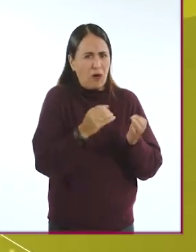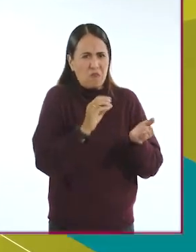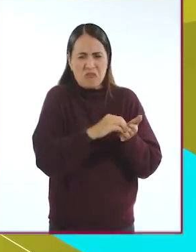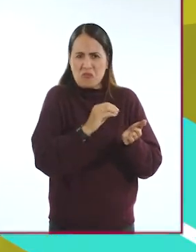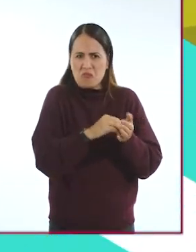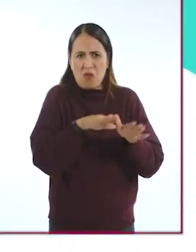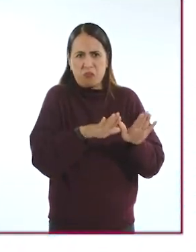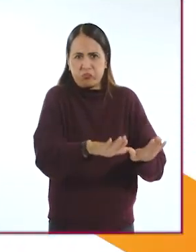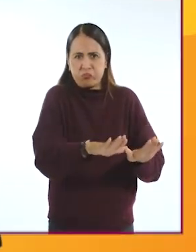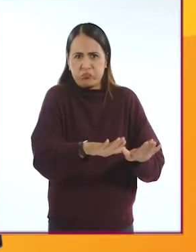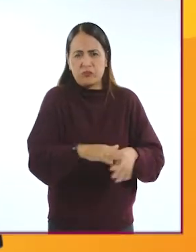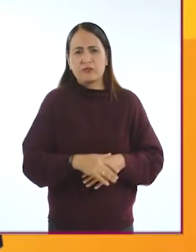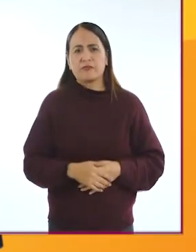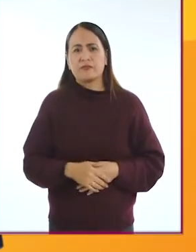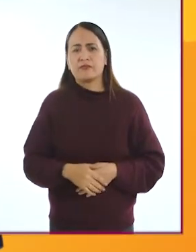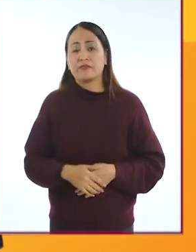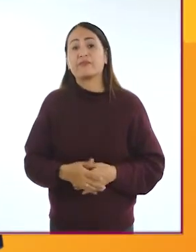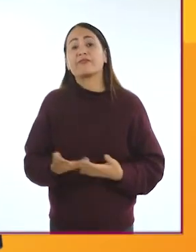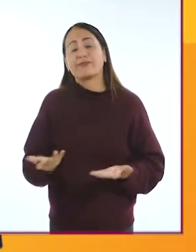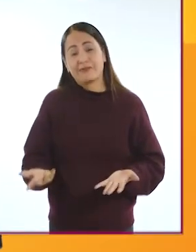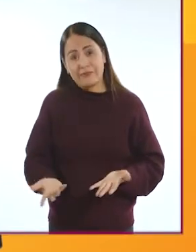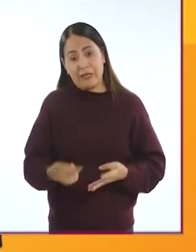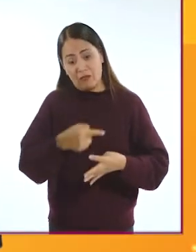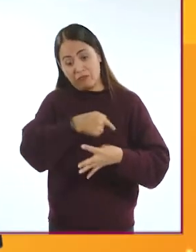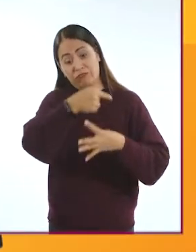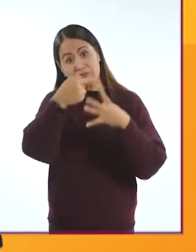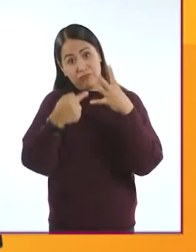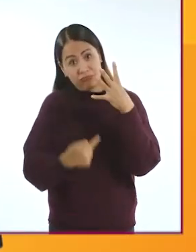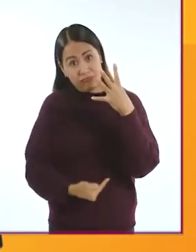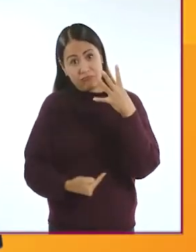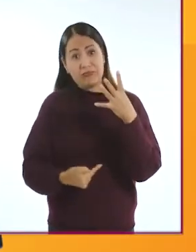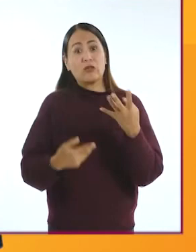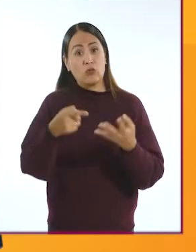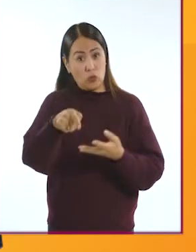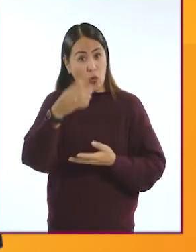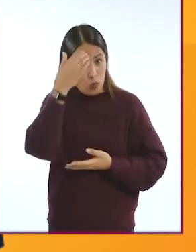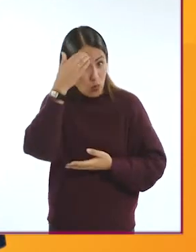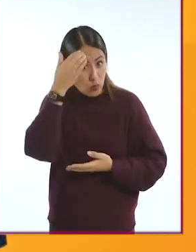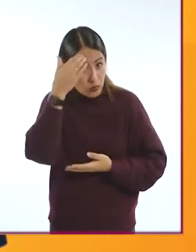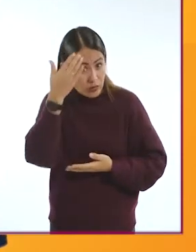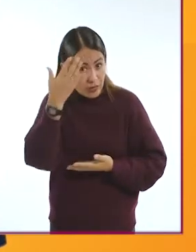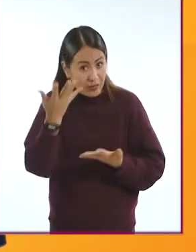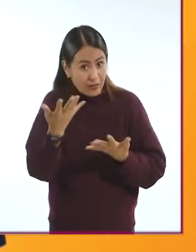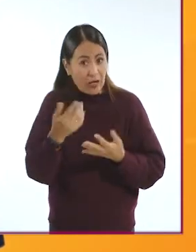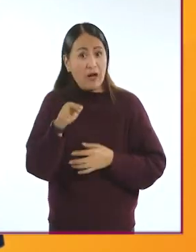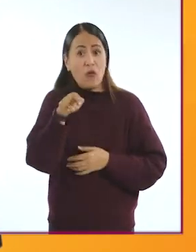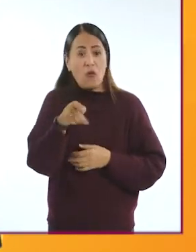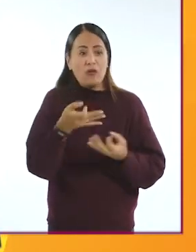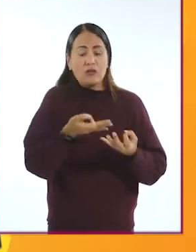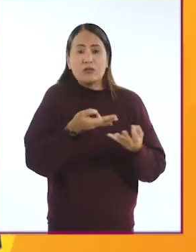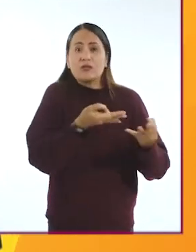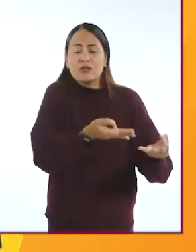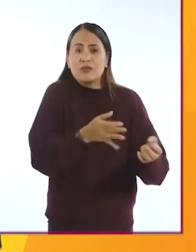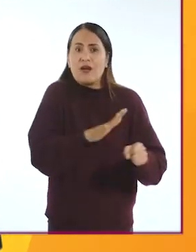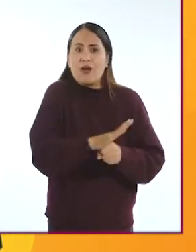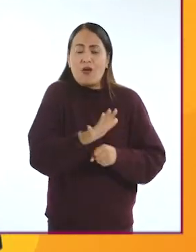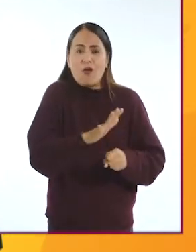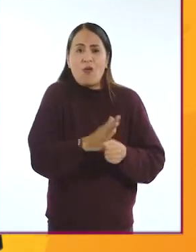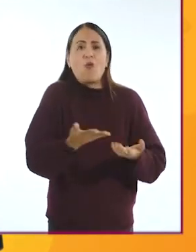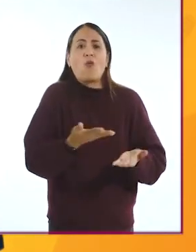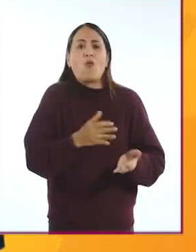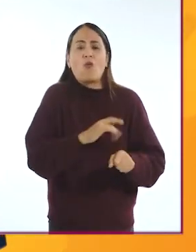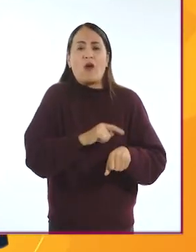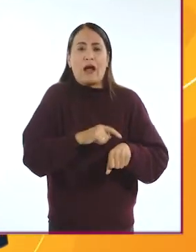inusual. ¿Qué tal? ¿Cuántos dispositivos que vimos en la cápsula conocías? ¿A ti cuál fue el que más te llamó la atención?